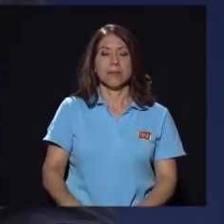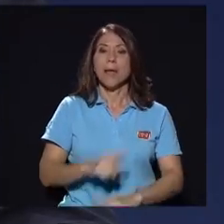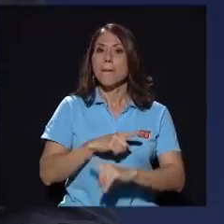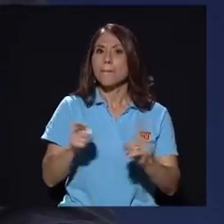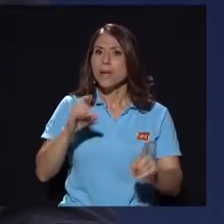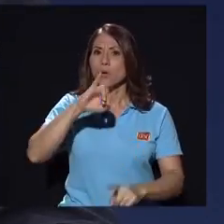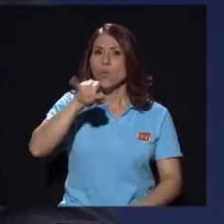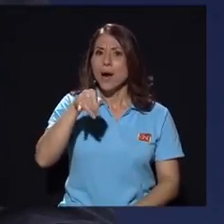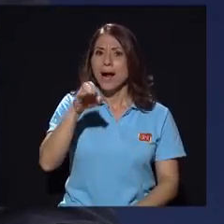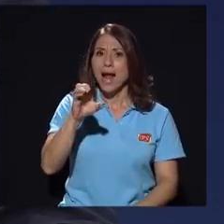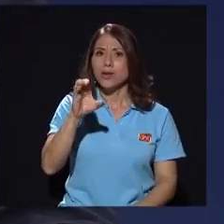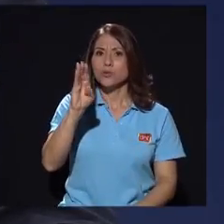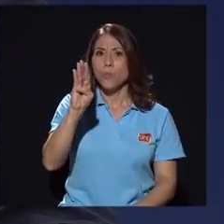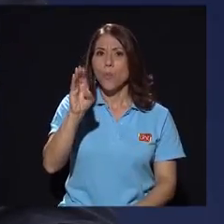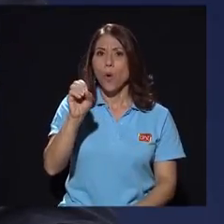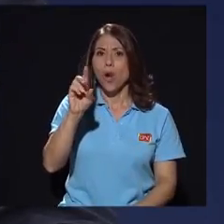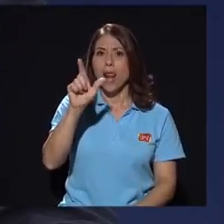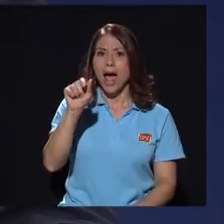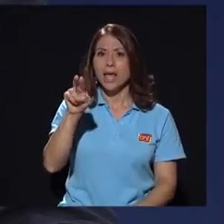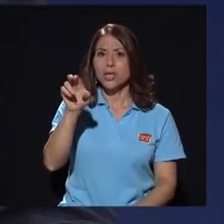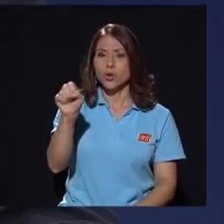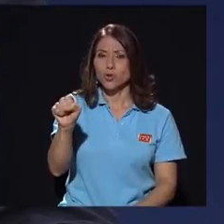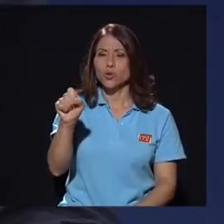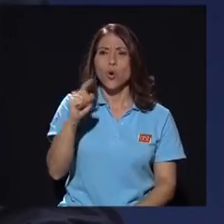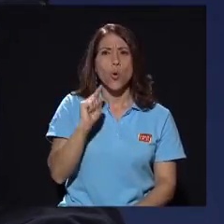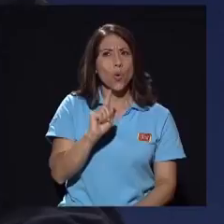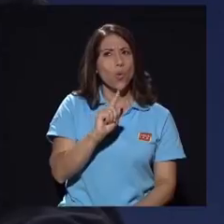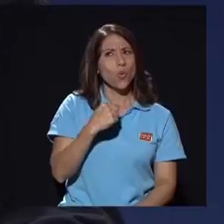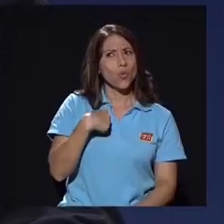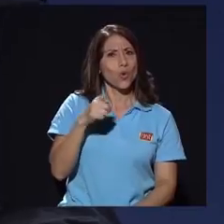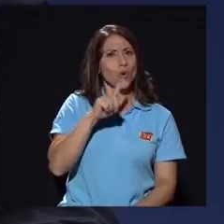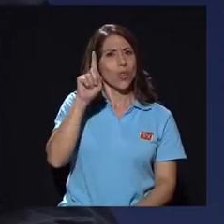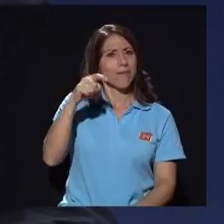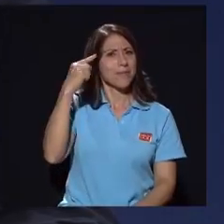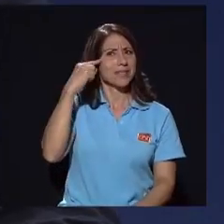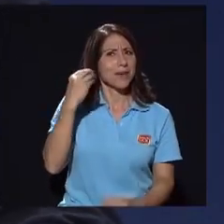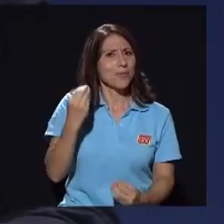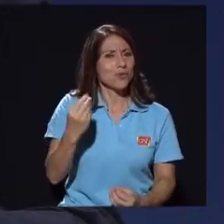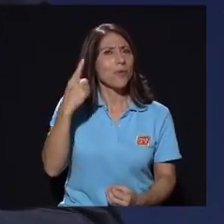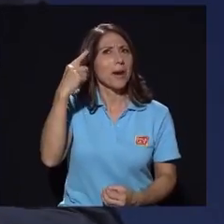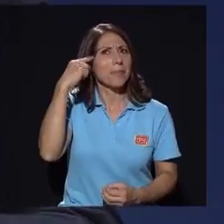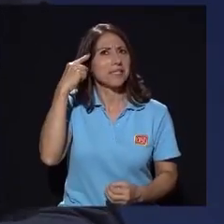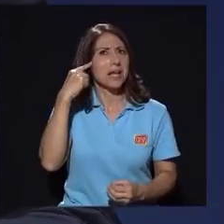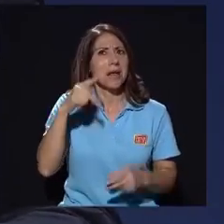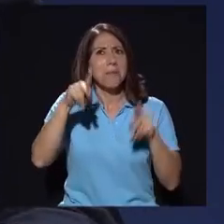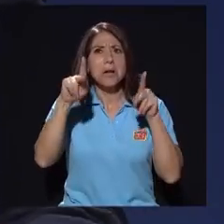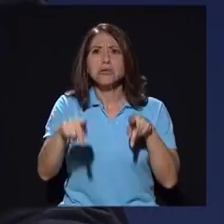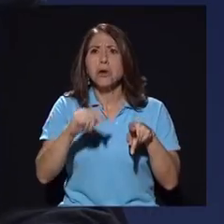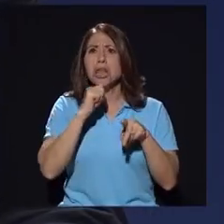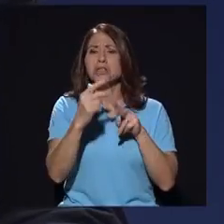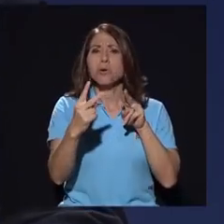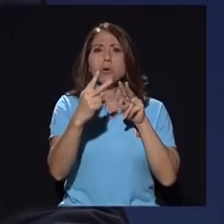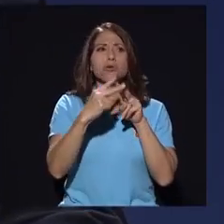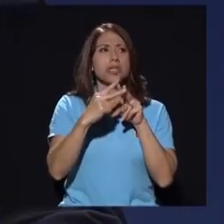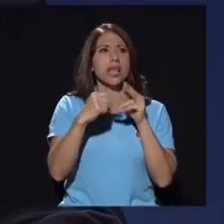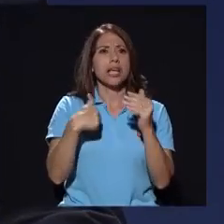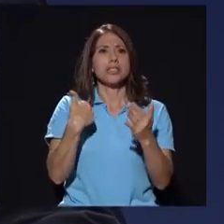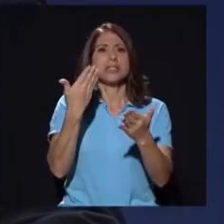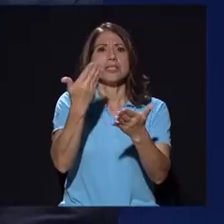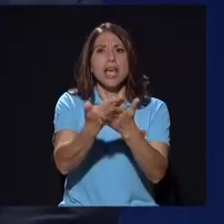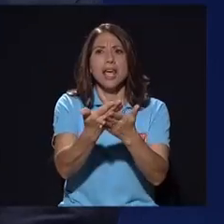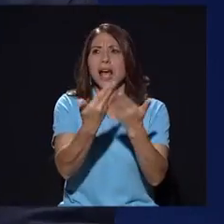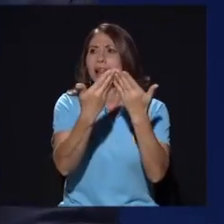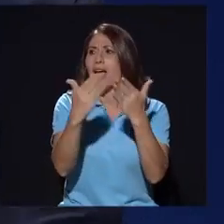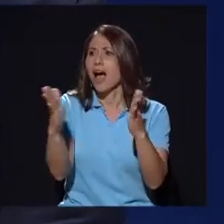uno no tiene que pensar muchísimo para saber que un desconocido no llega tiene sus contactos y le abren todas las puertas